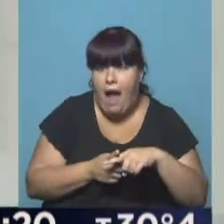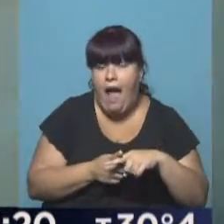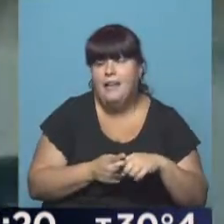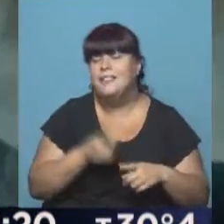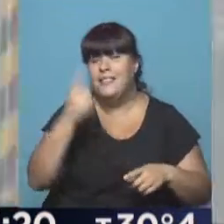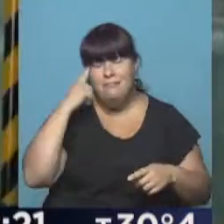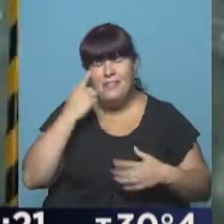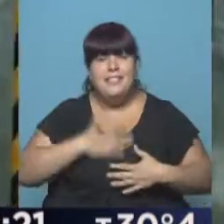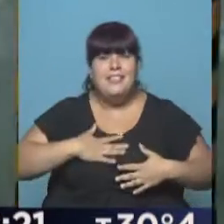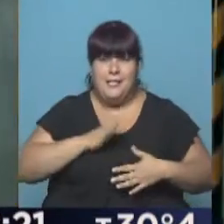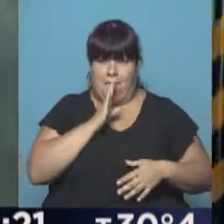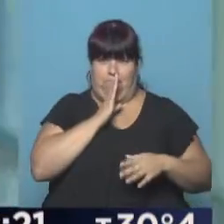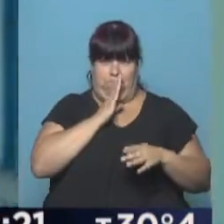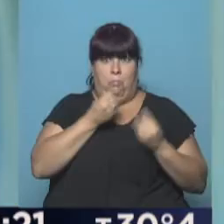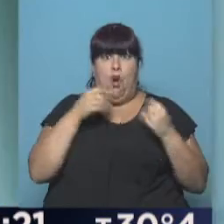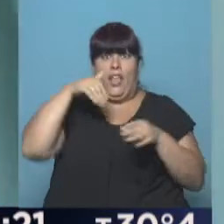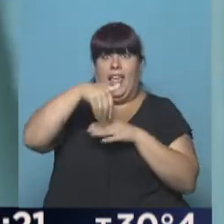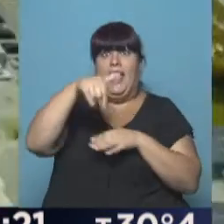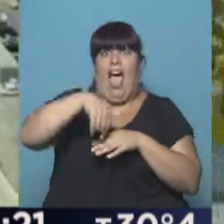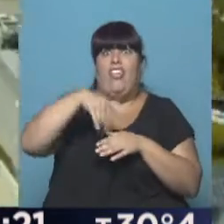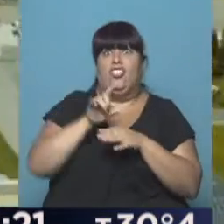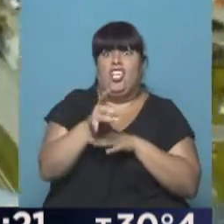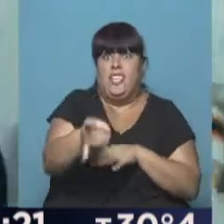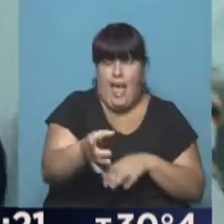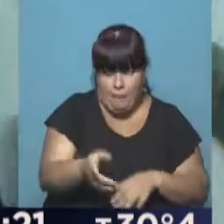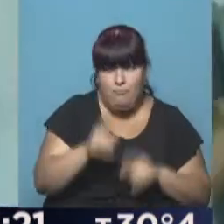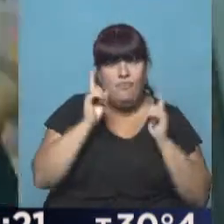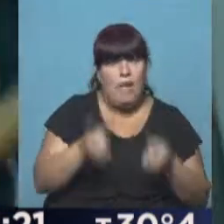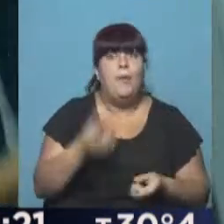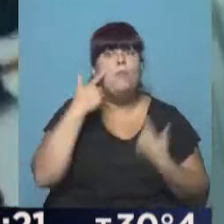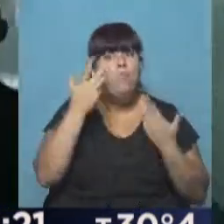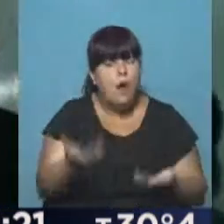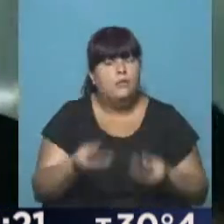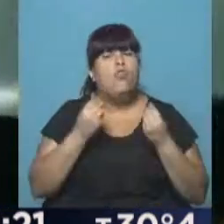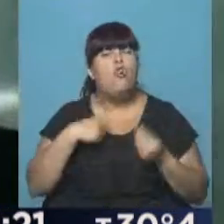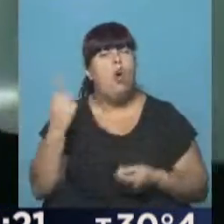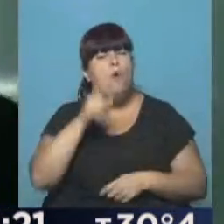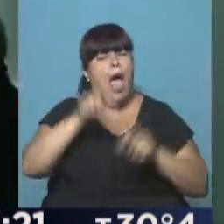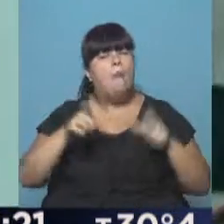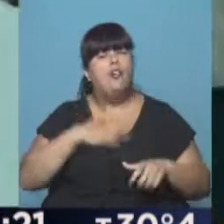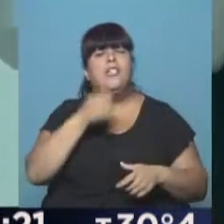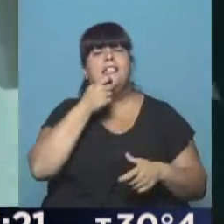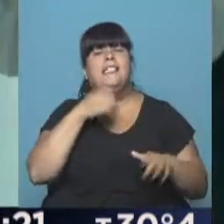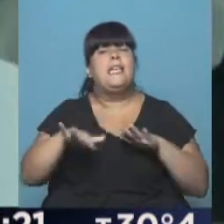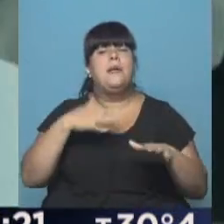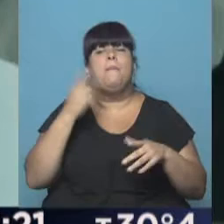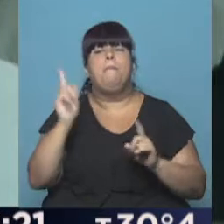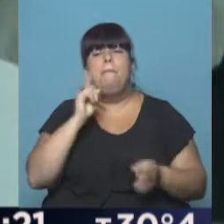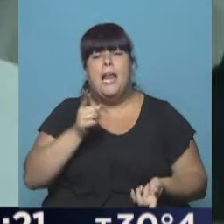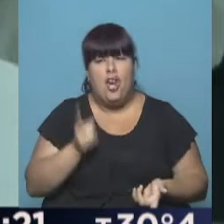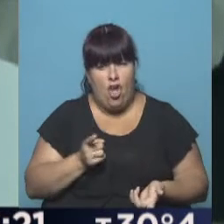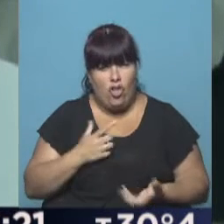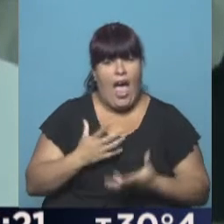súmenle la sensación de encierro generada por estar adentro de un tren. Y además pone evidencia cómo somos los humanos ante una situación de vida o muerte,